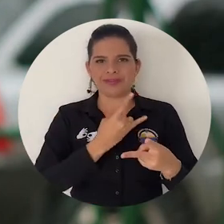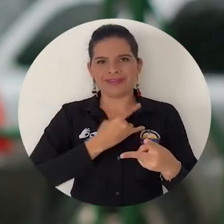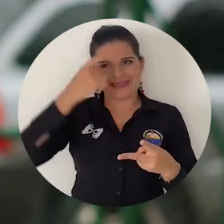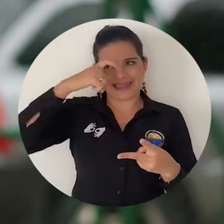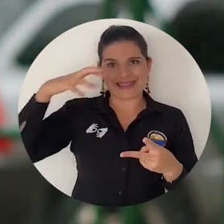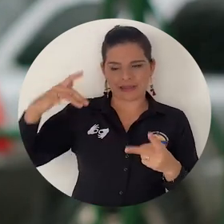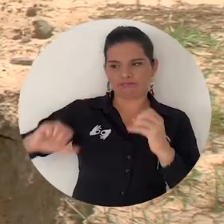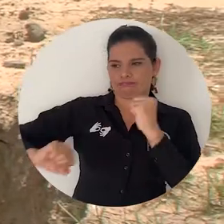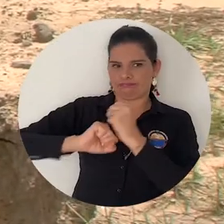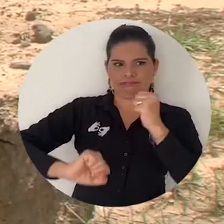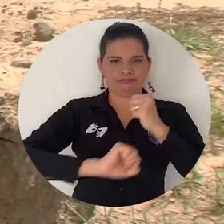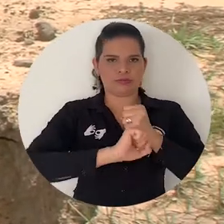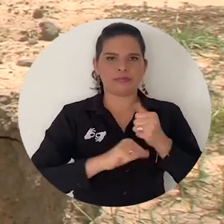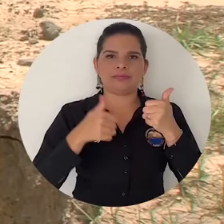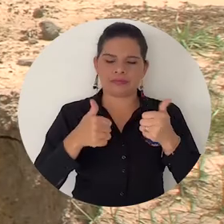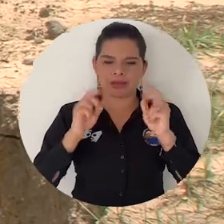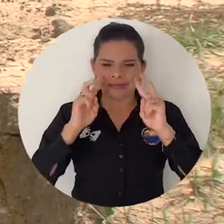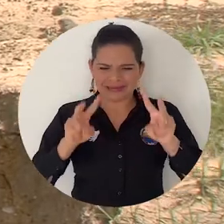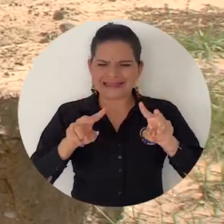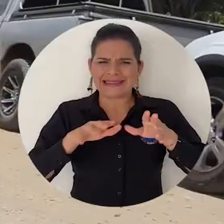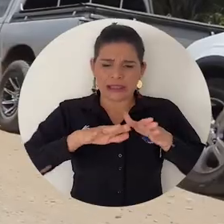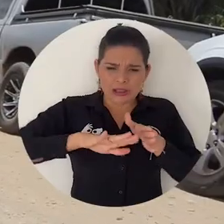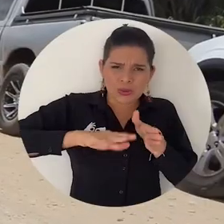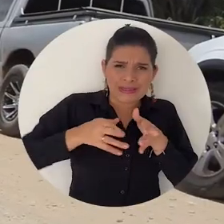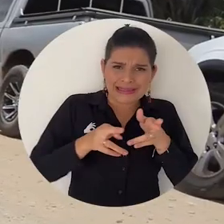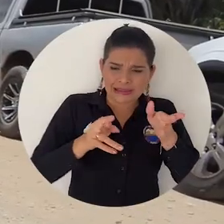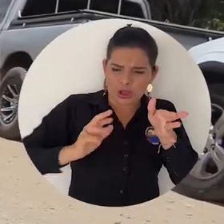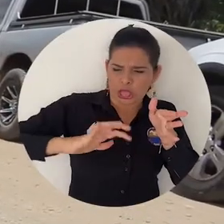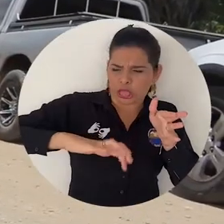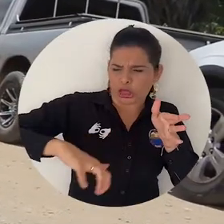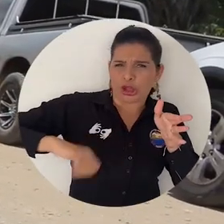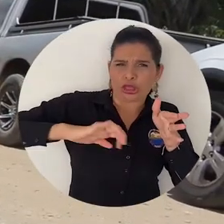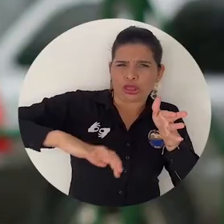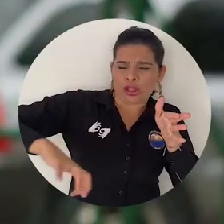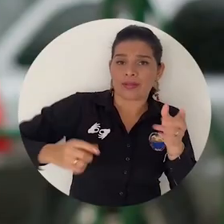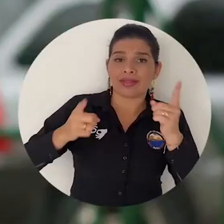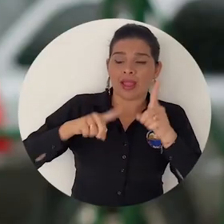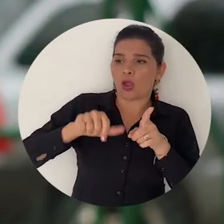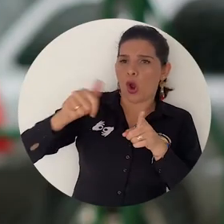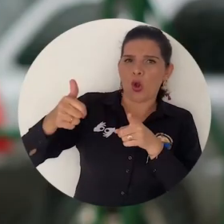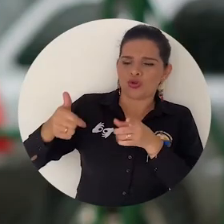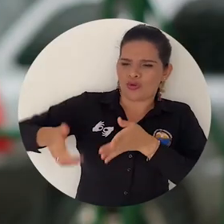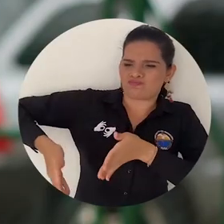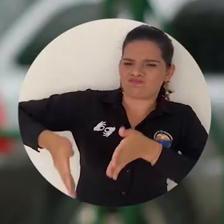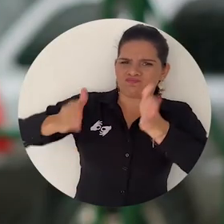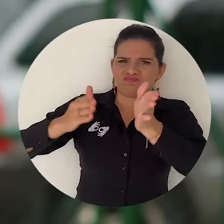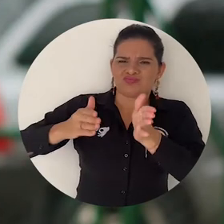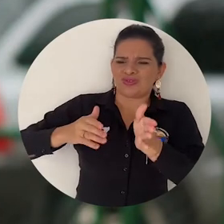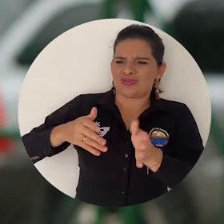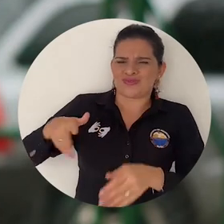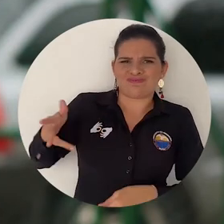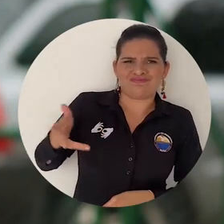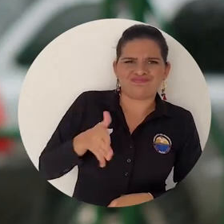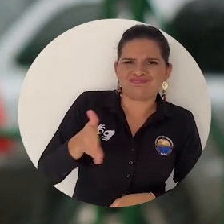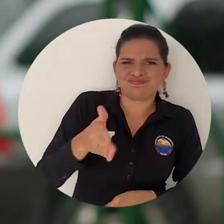vimos una zona bastante erosionada. También se visitó la zona del tramo de la carretera y vamos a trabajar en